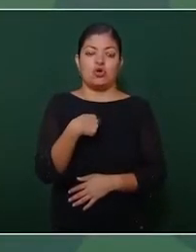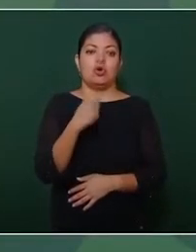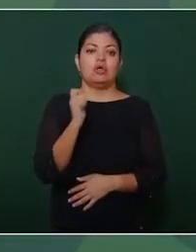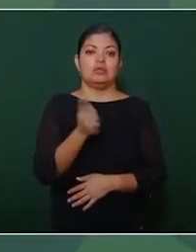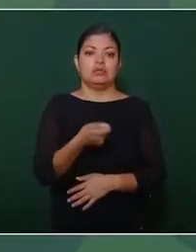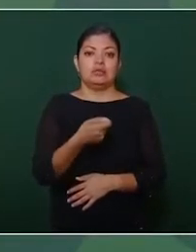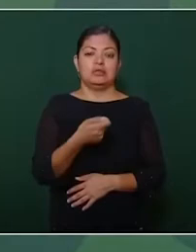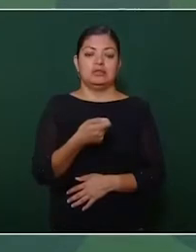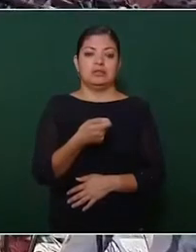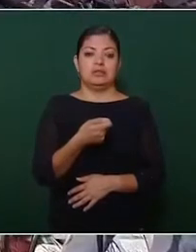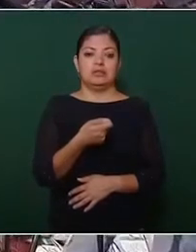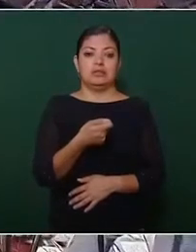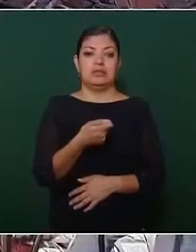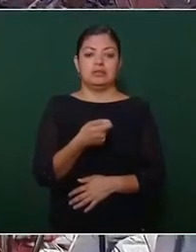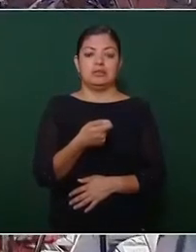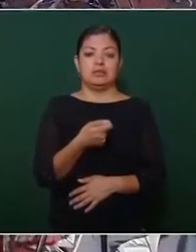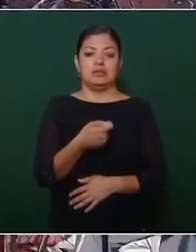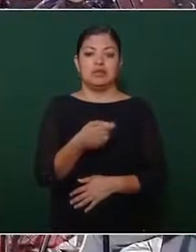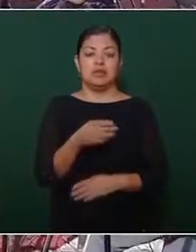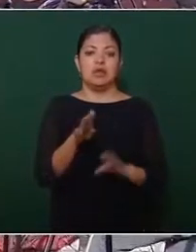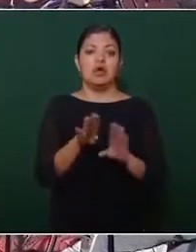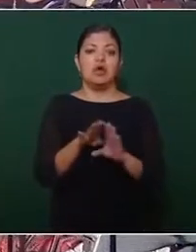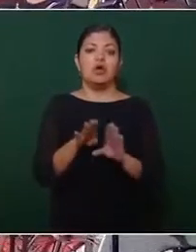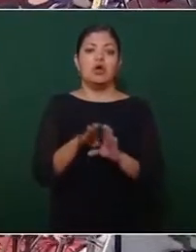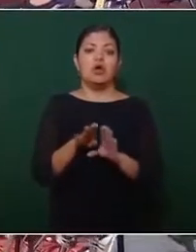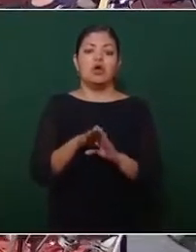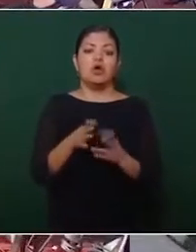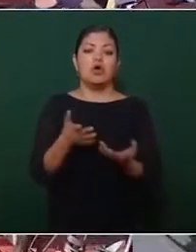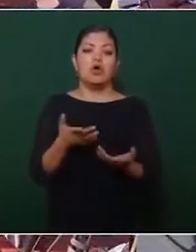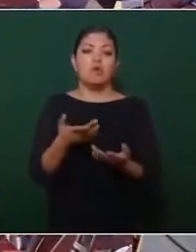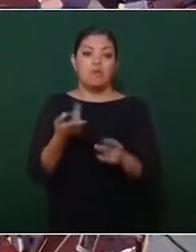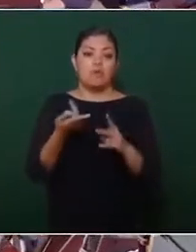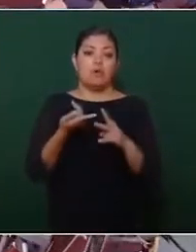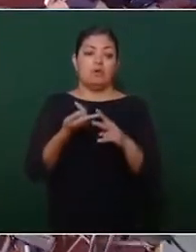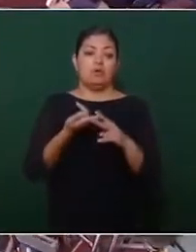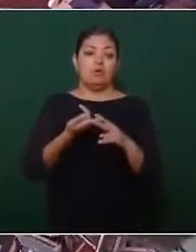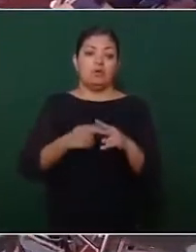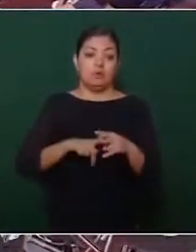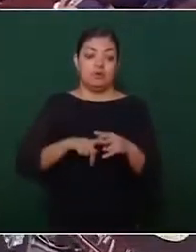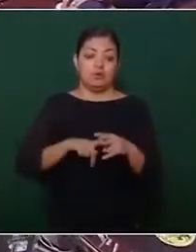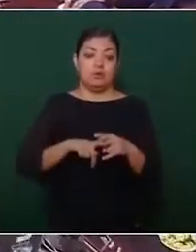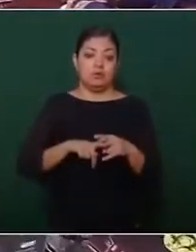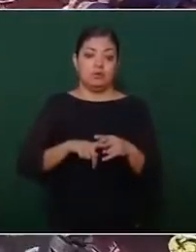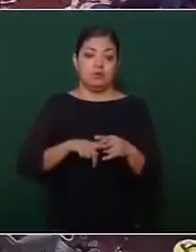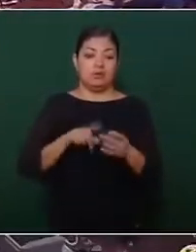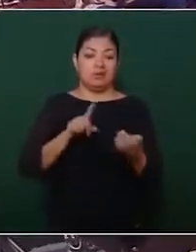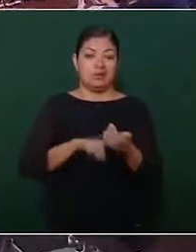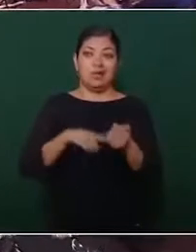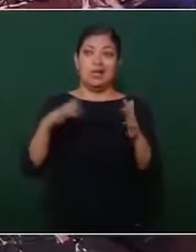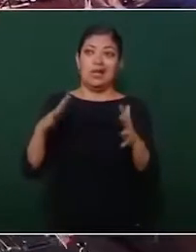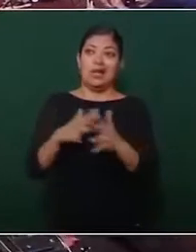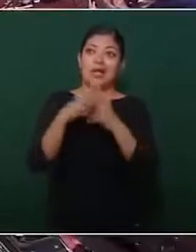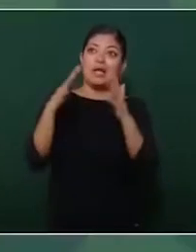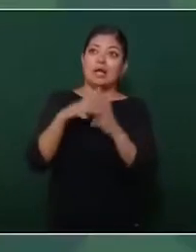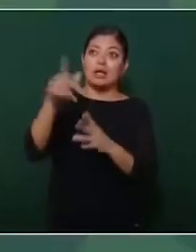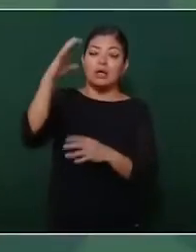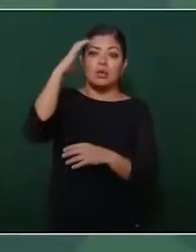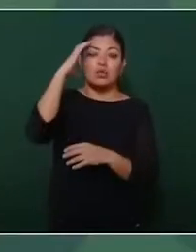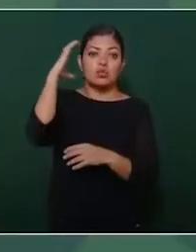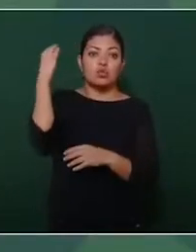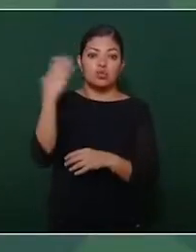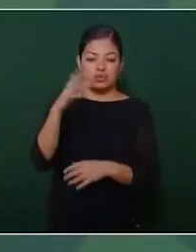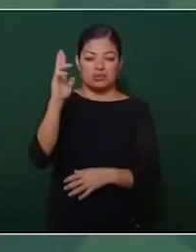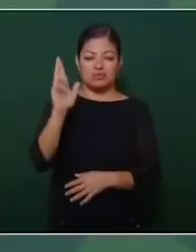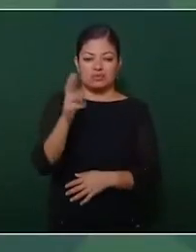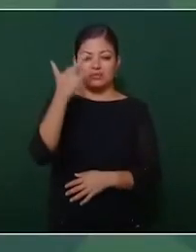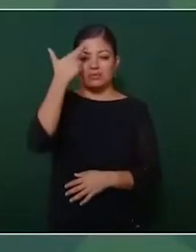el ambiente que hubo al inicio de la guerra. ¿Se